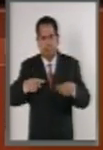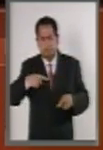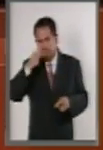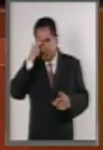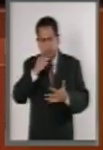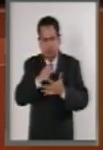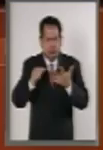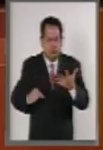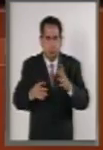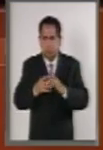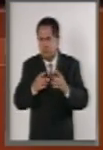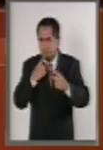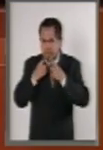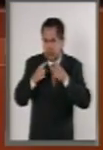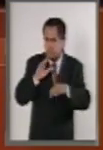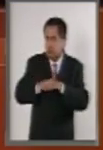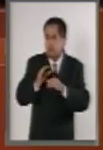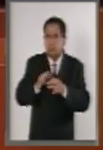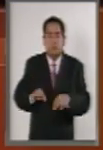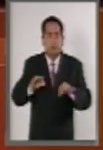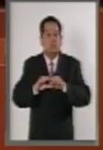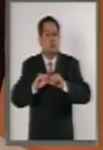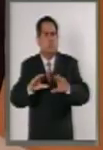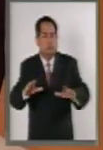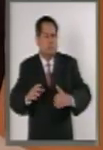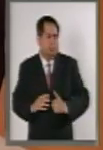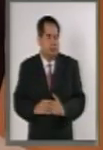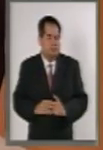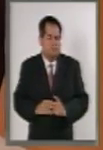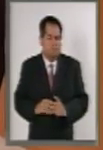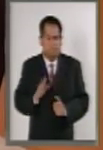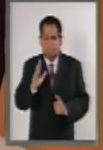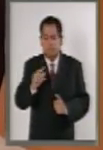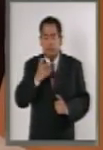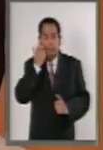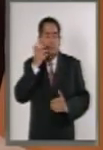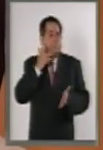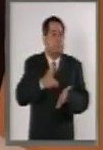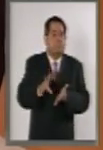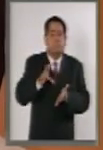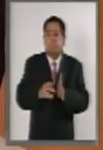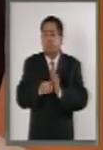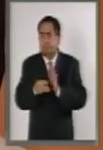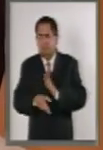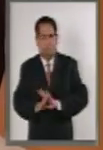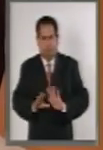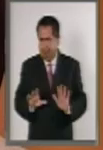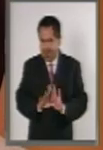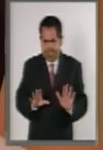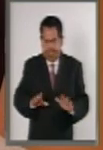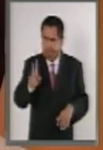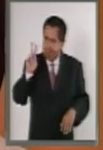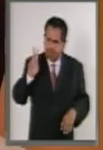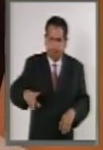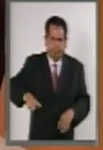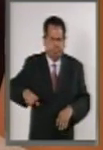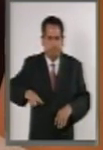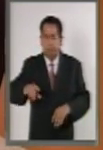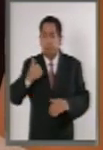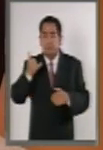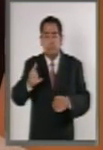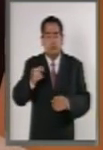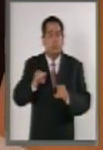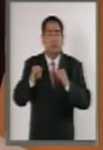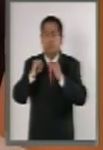difundir, investigar y recabar información pública. Ya no habrá pretextos ni obstáculos para que el gobierno y todos los sujetos